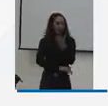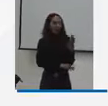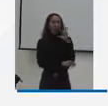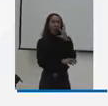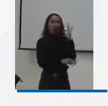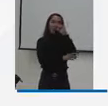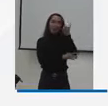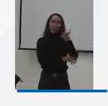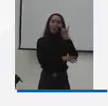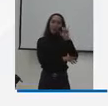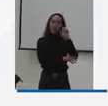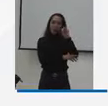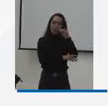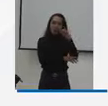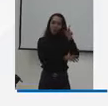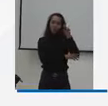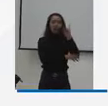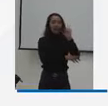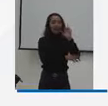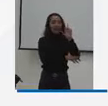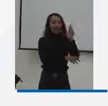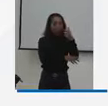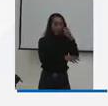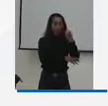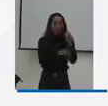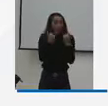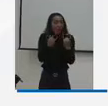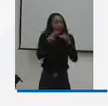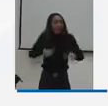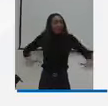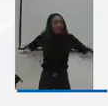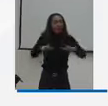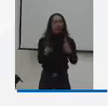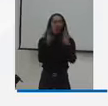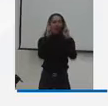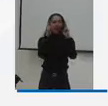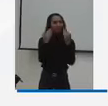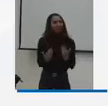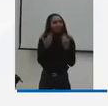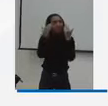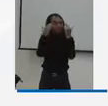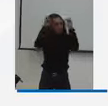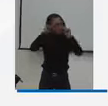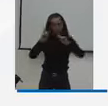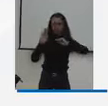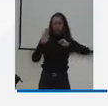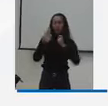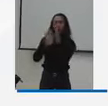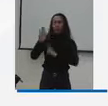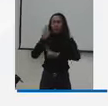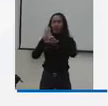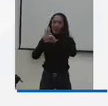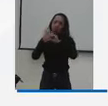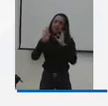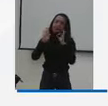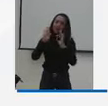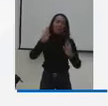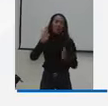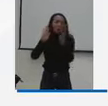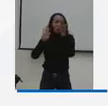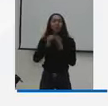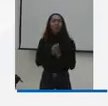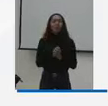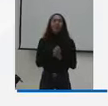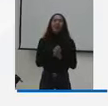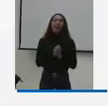esta oportunidad, como se dice popularmente en el deporte, esta sí sea la vencida. Muchas gracias y una feliz tarde para todos